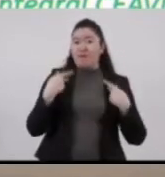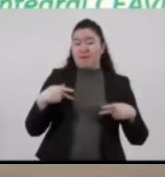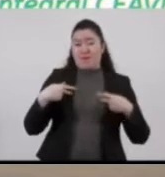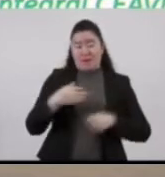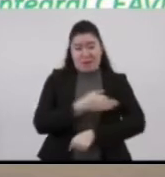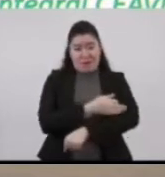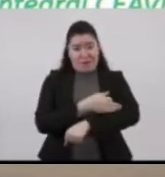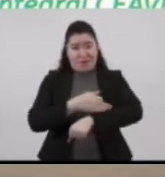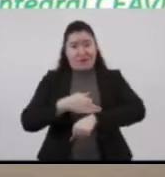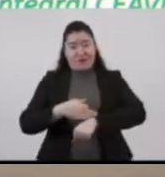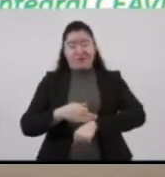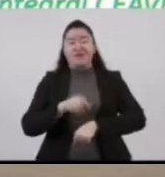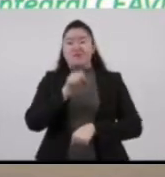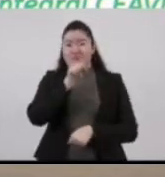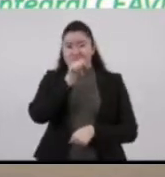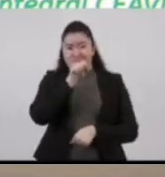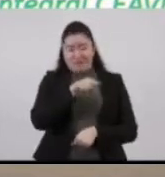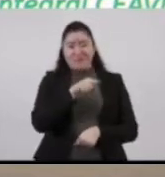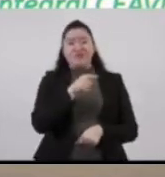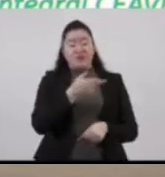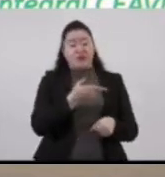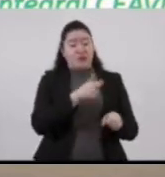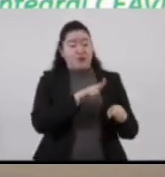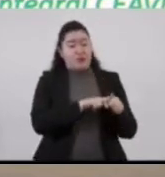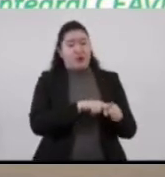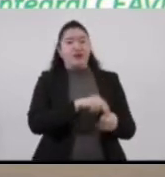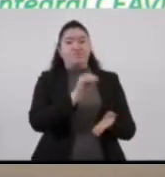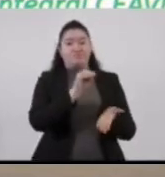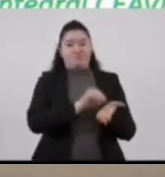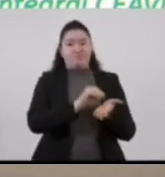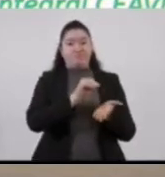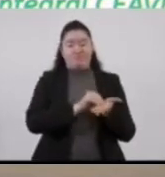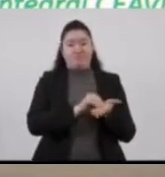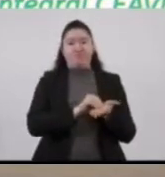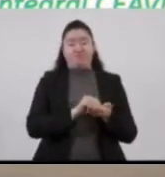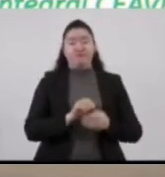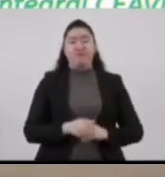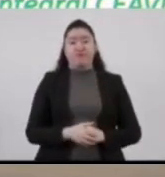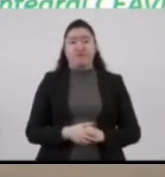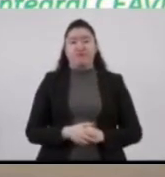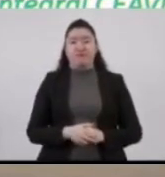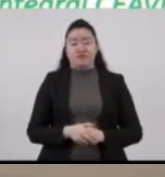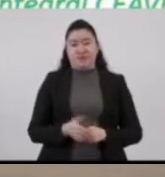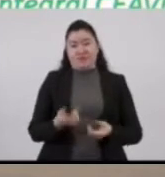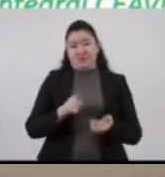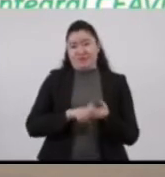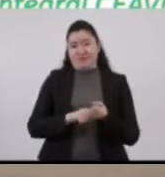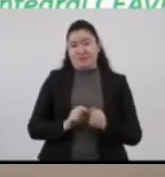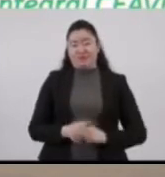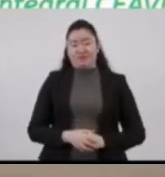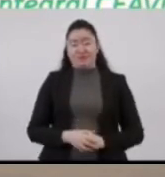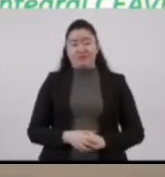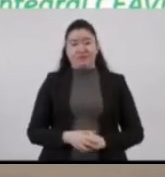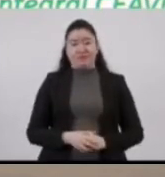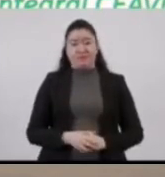aún con sus familiares en estado, digamos, de internamiento en los hospitales.